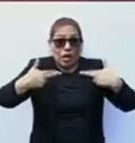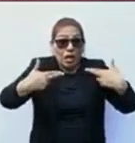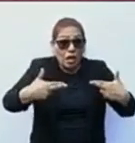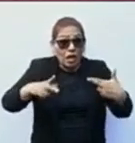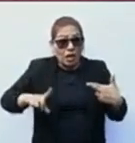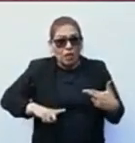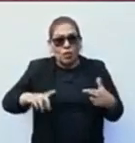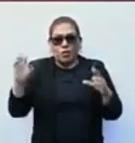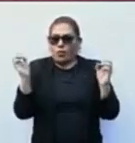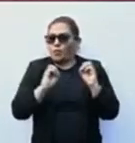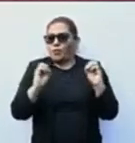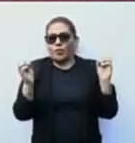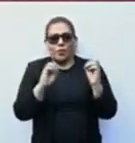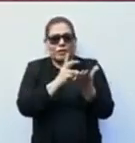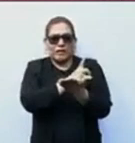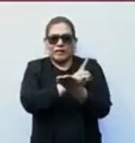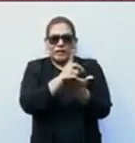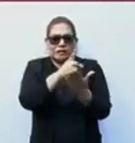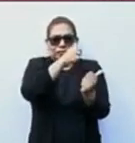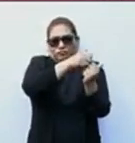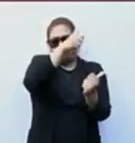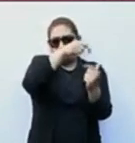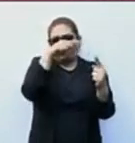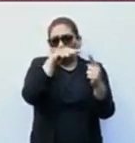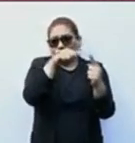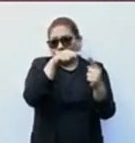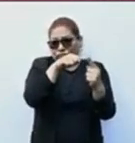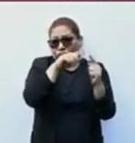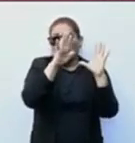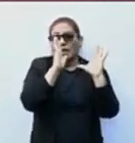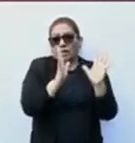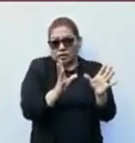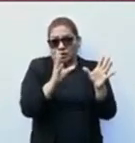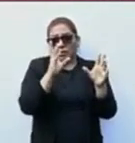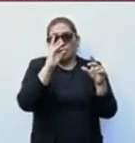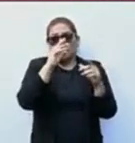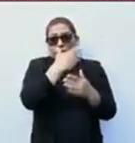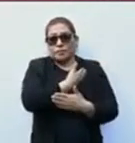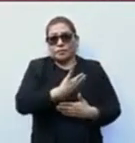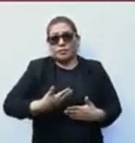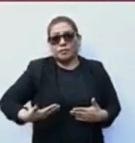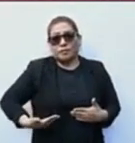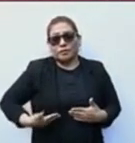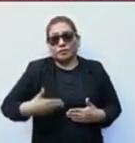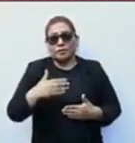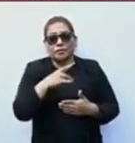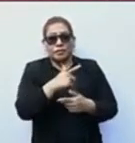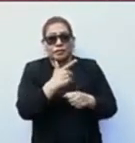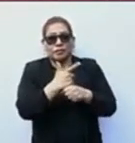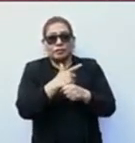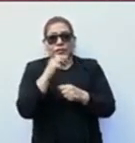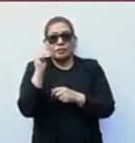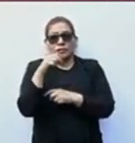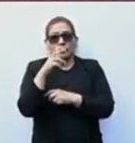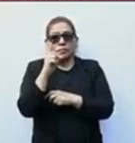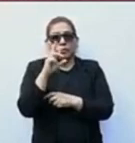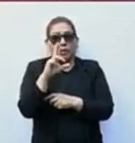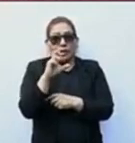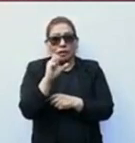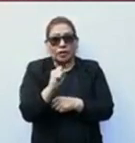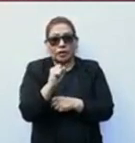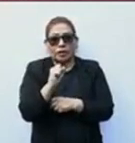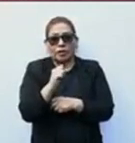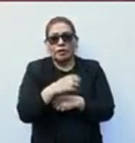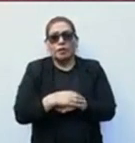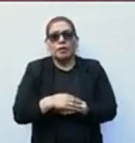esto hoy es un derecho que ustedes se ganaron. El señor presidente estableció, le pidió a los